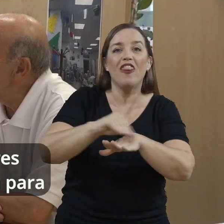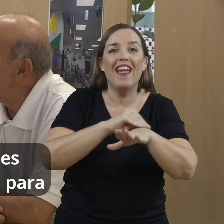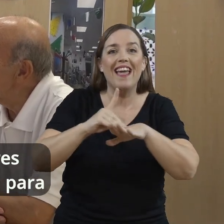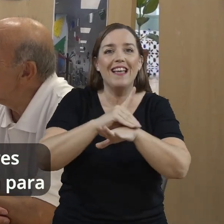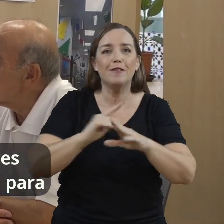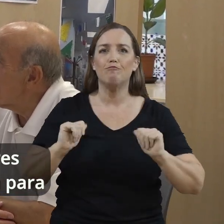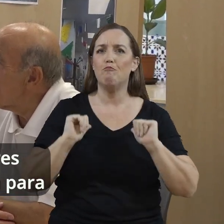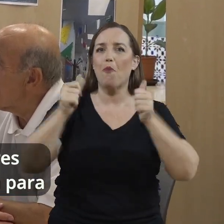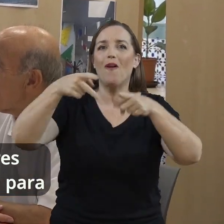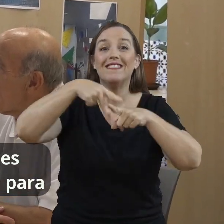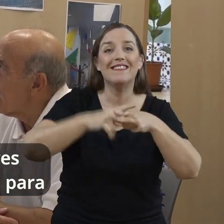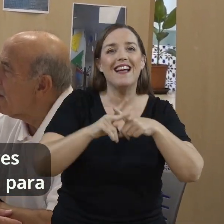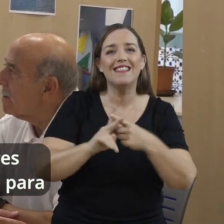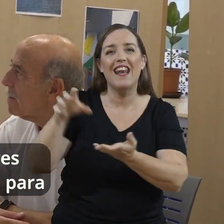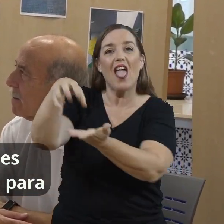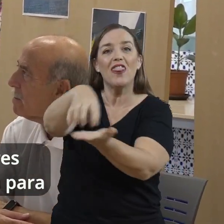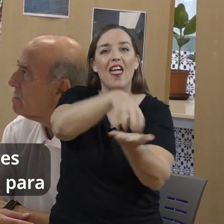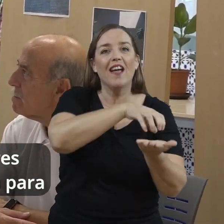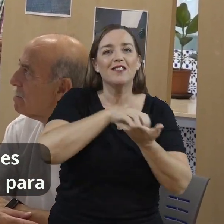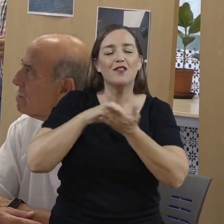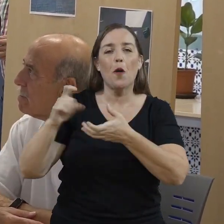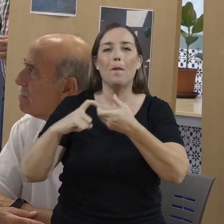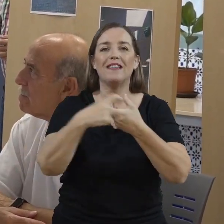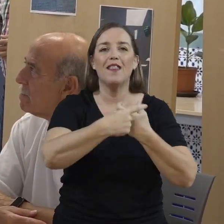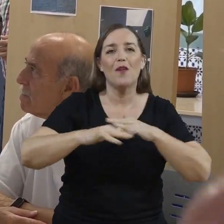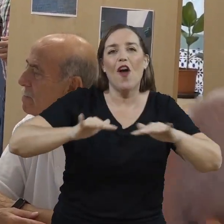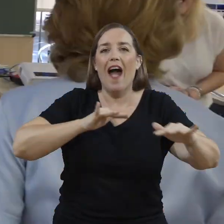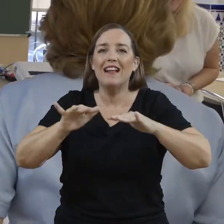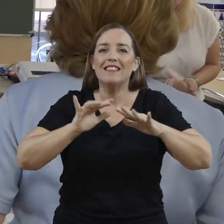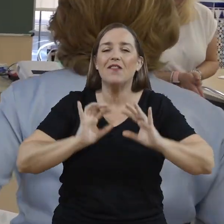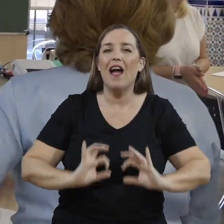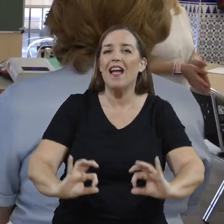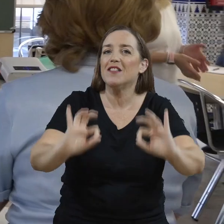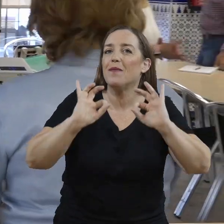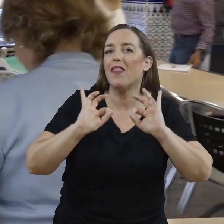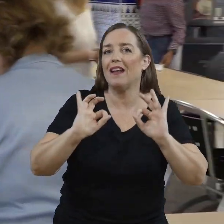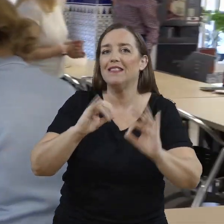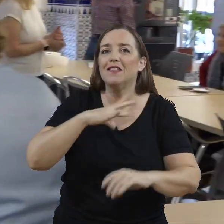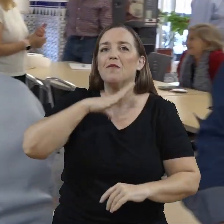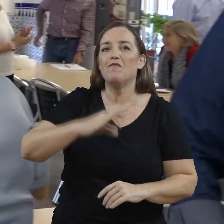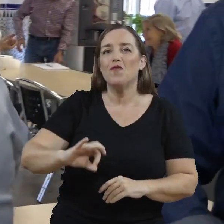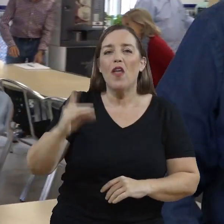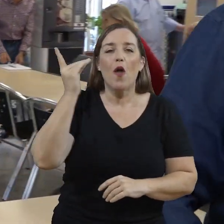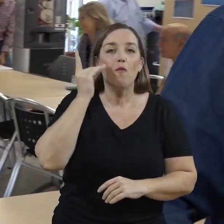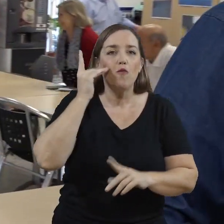marcha unos talleres en los centros de participación activa para especializarse en el uso de móviles y tablets.